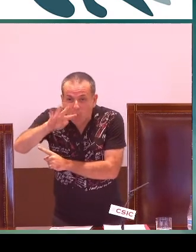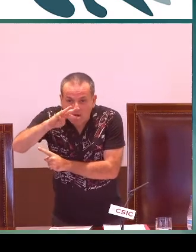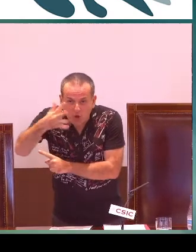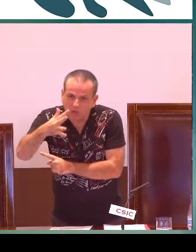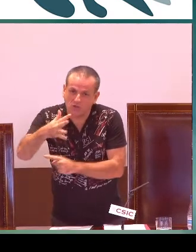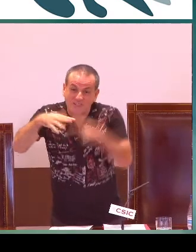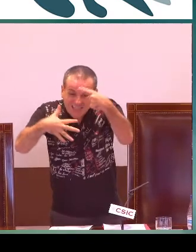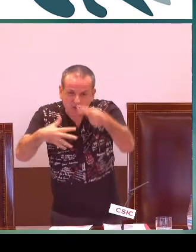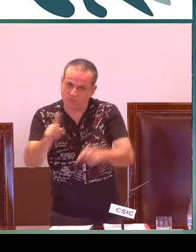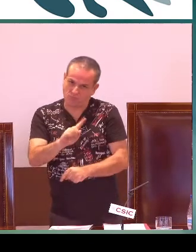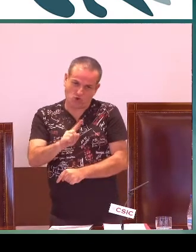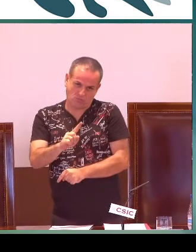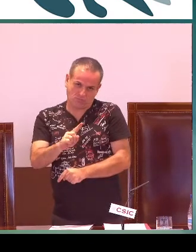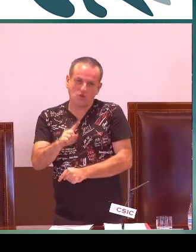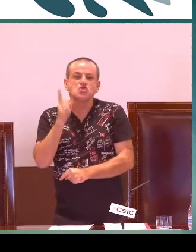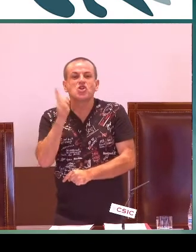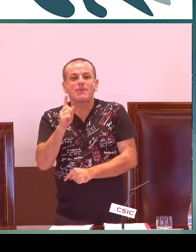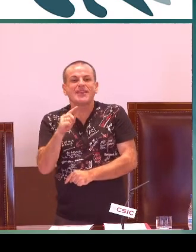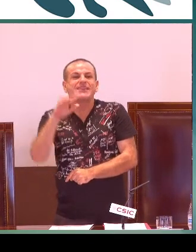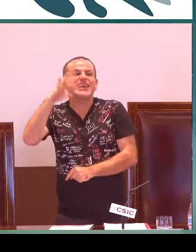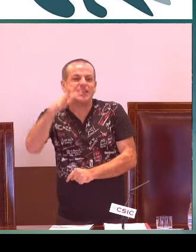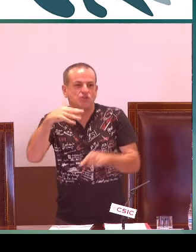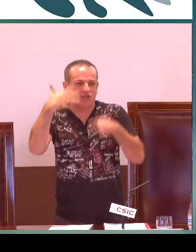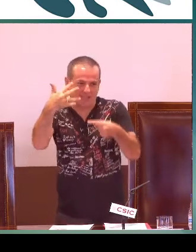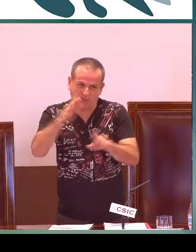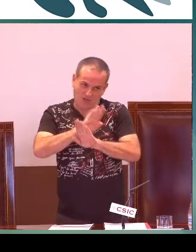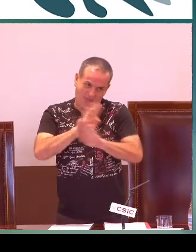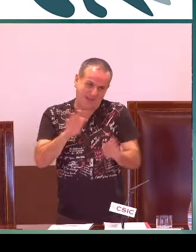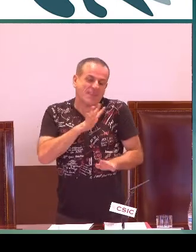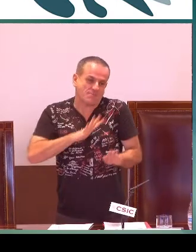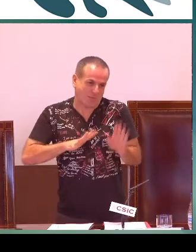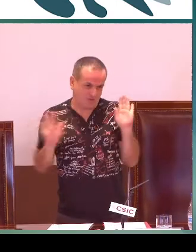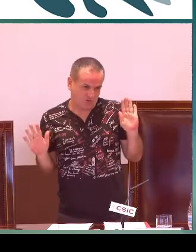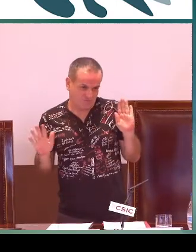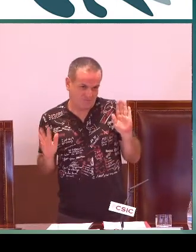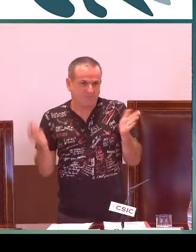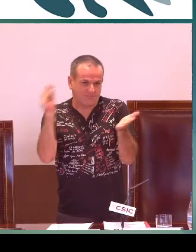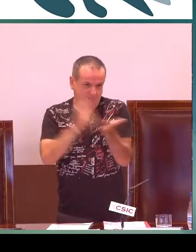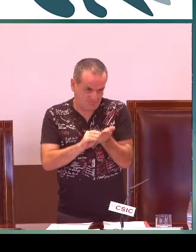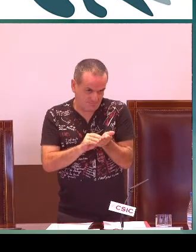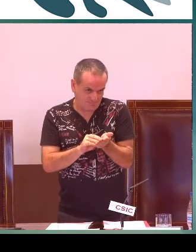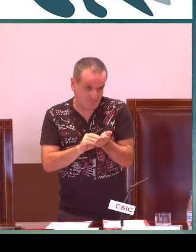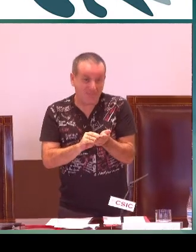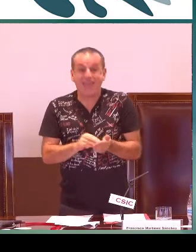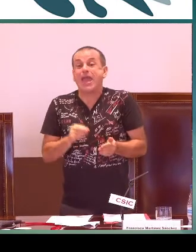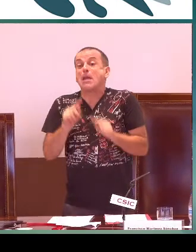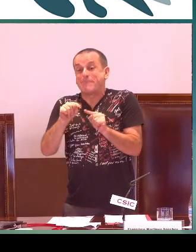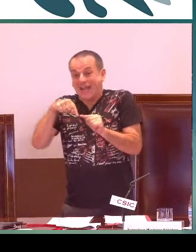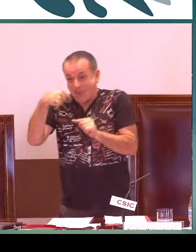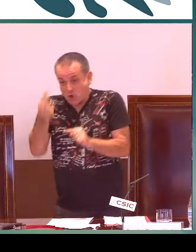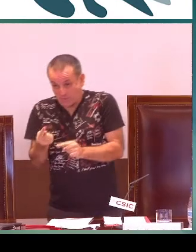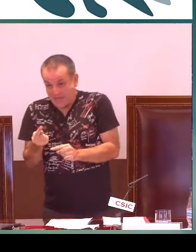En todos los cursos no se podría impartir. Solo se puede en quinto y en sexto de primaria. De momento.